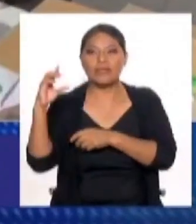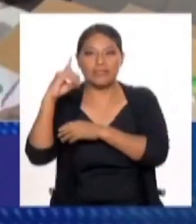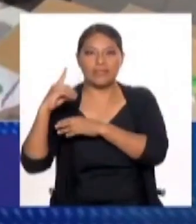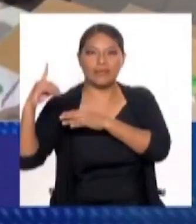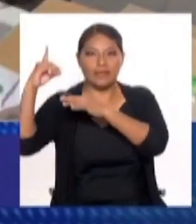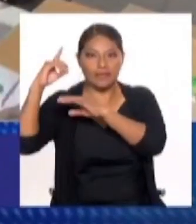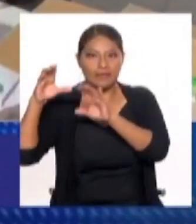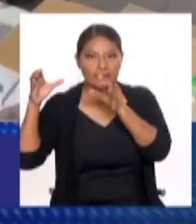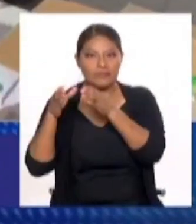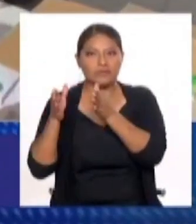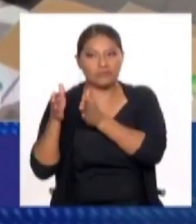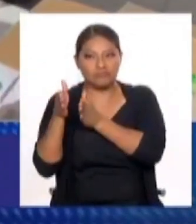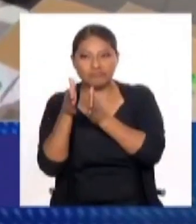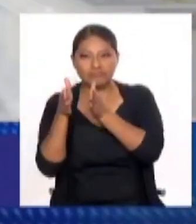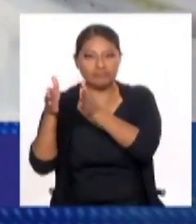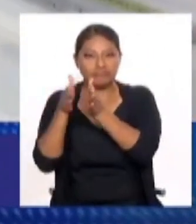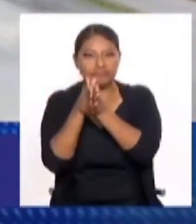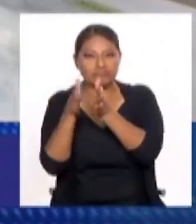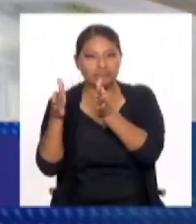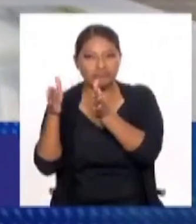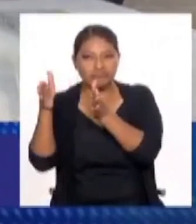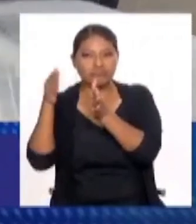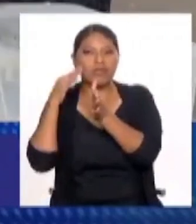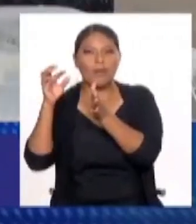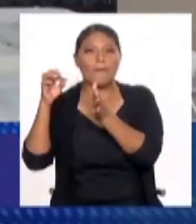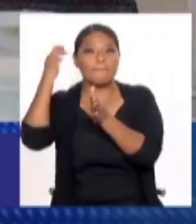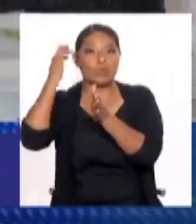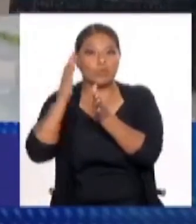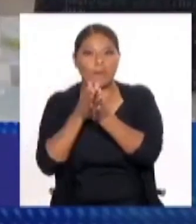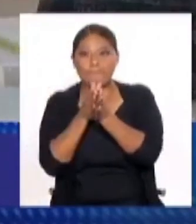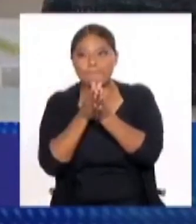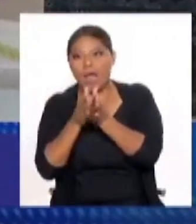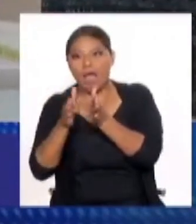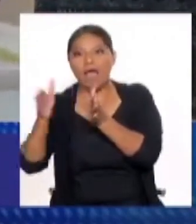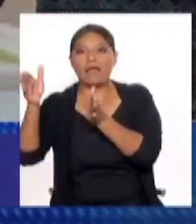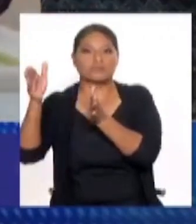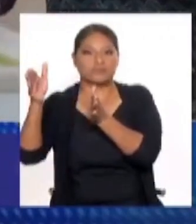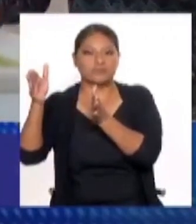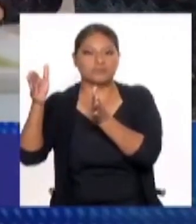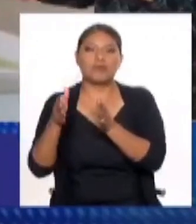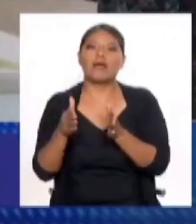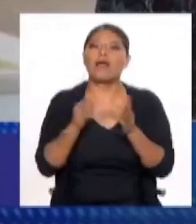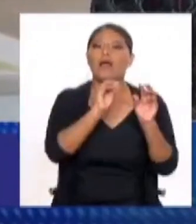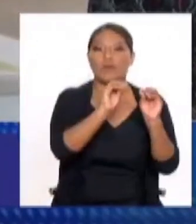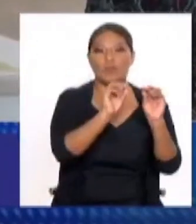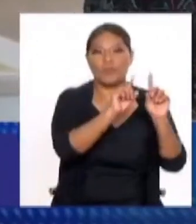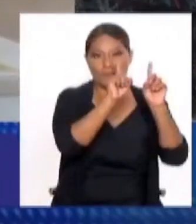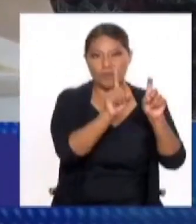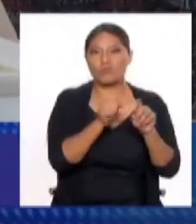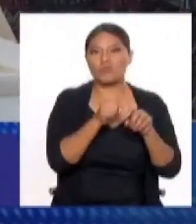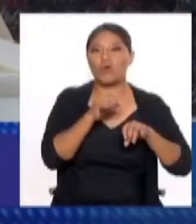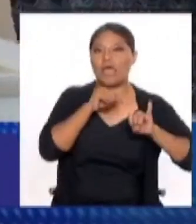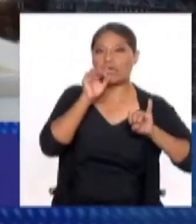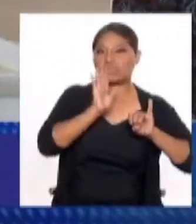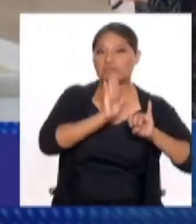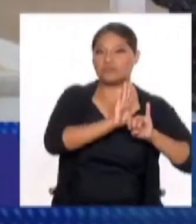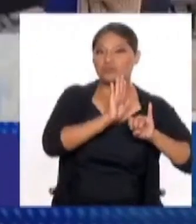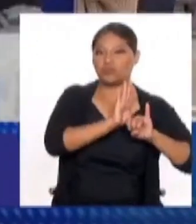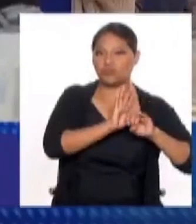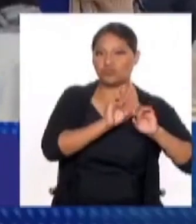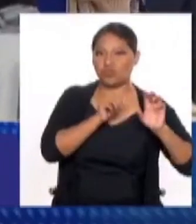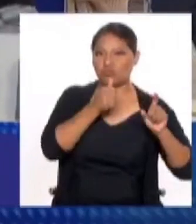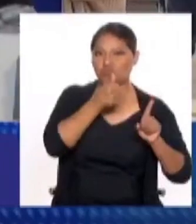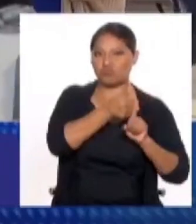ocupó espacios más marginales dentro de los sistemas políticos. Por eso preguntaba por la autocrítica. ¿Ha habido una autocrítica?